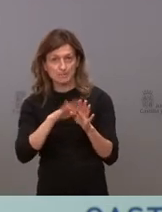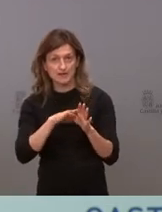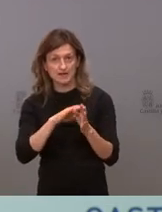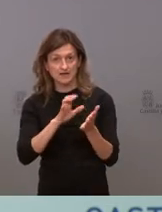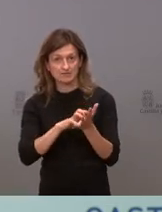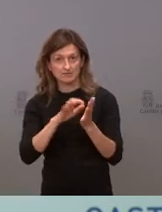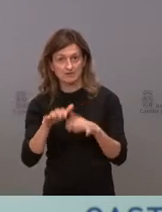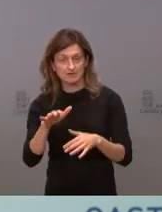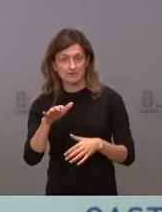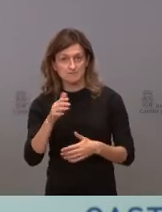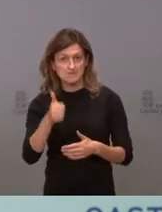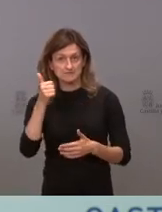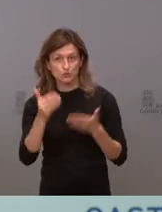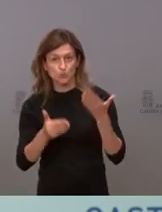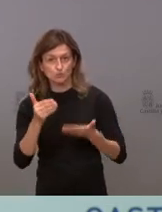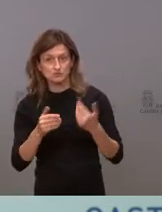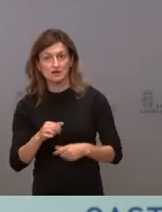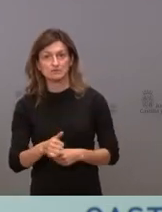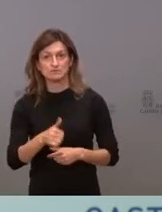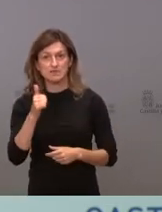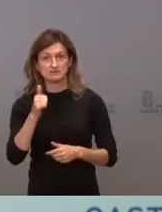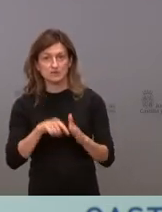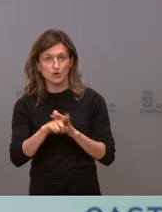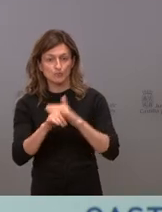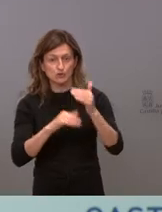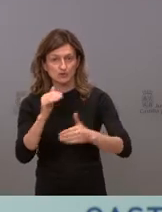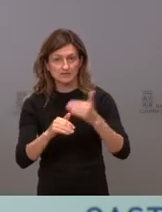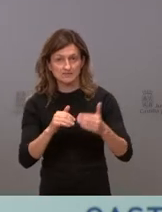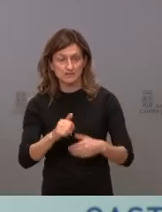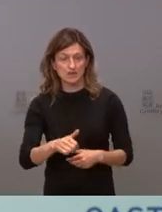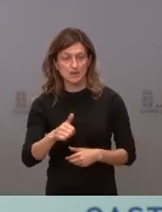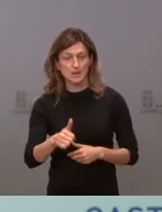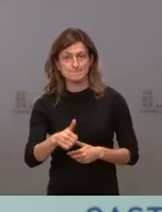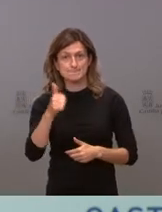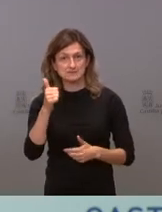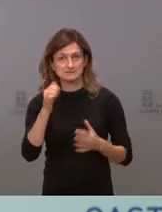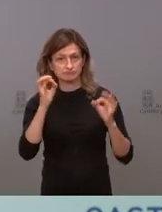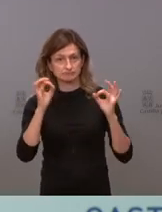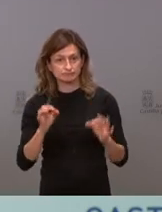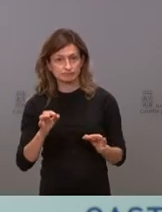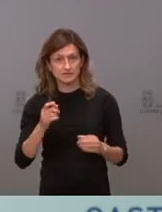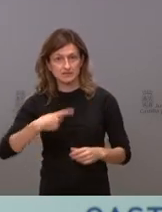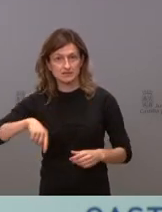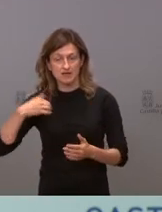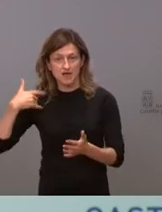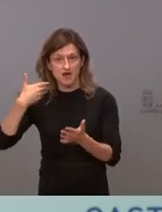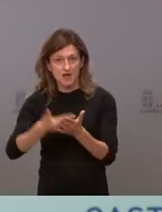más justa, más progresiva y más próspera. Eso es lo que hemos hecho,